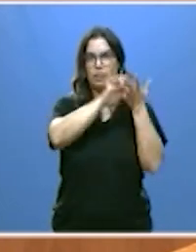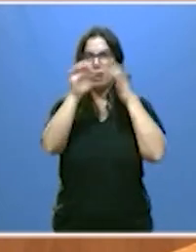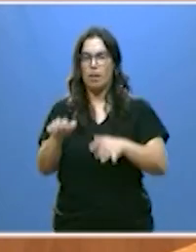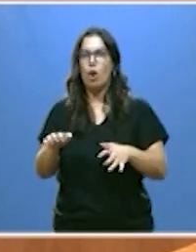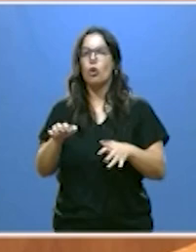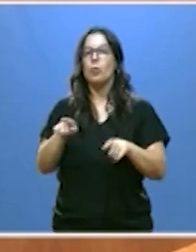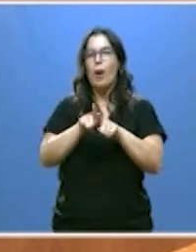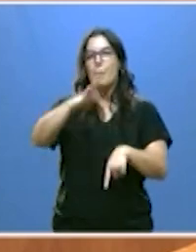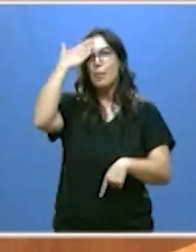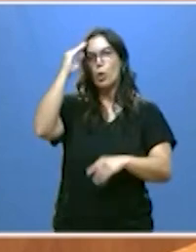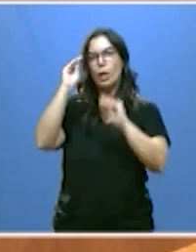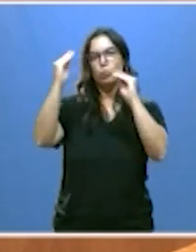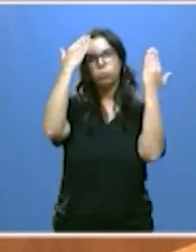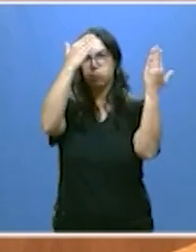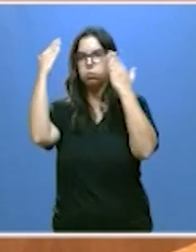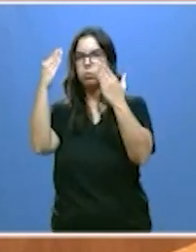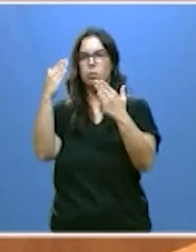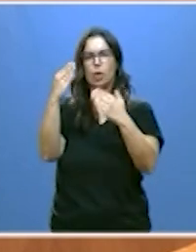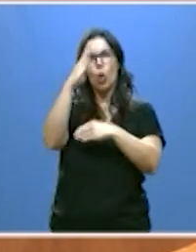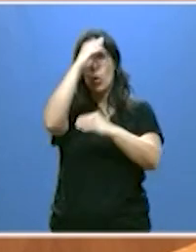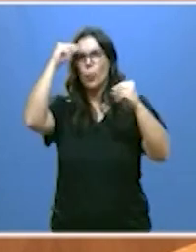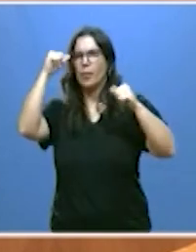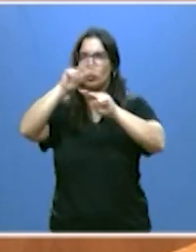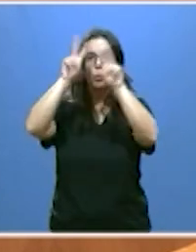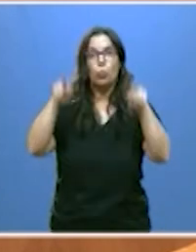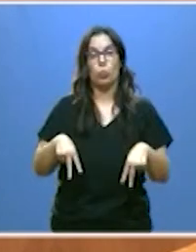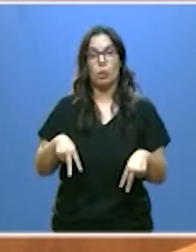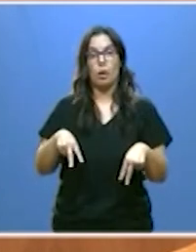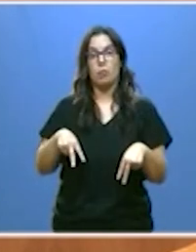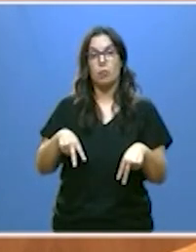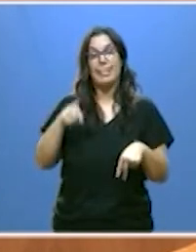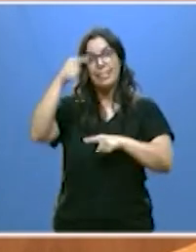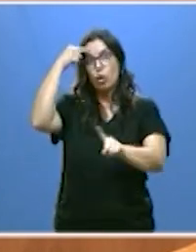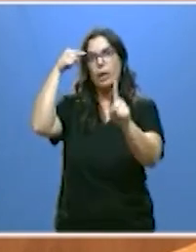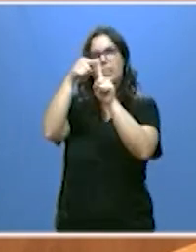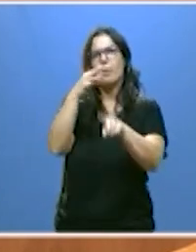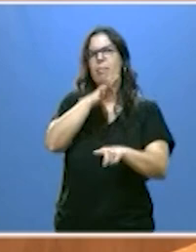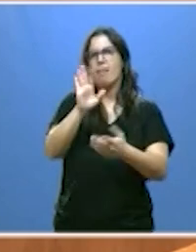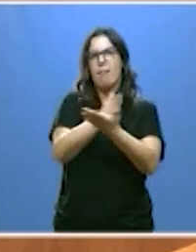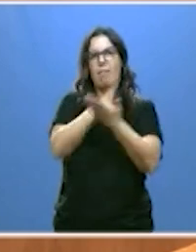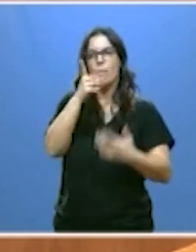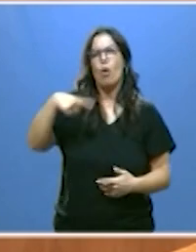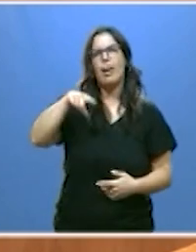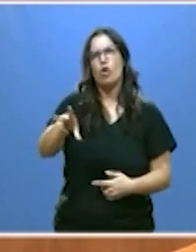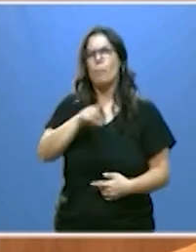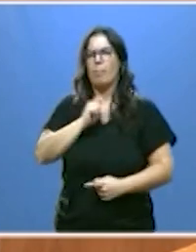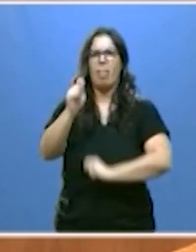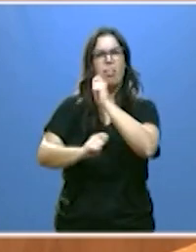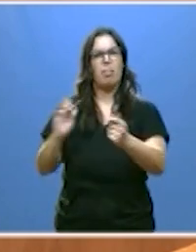viva su memoria y jamás vamos a renunciar a este objetivo porque se lo merecen todo.